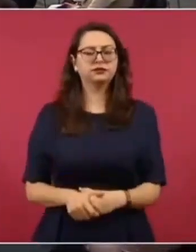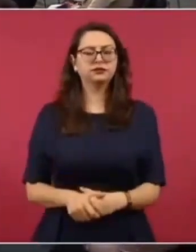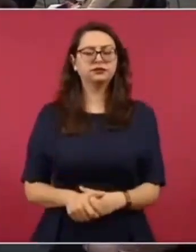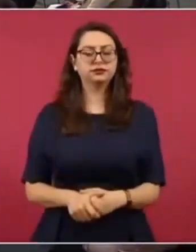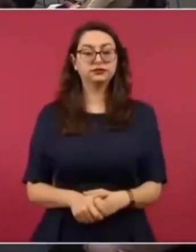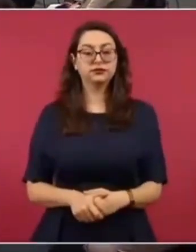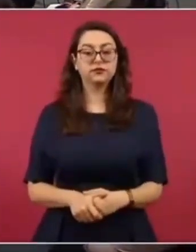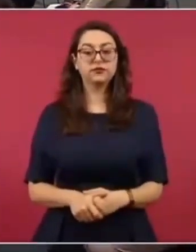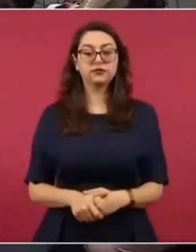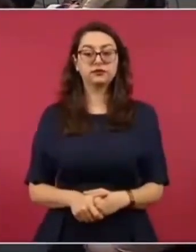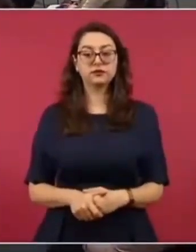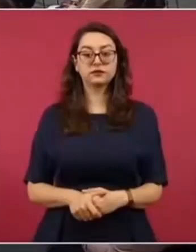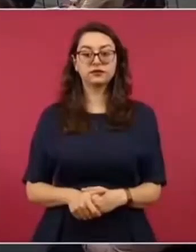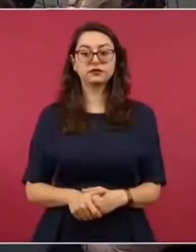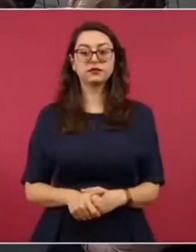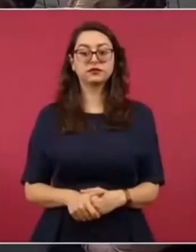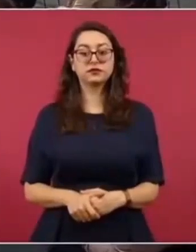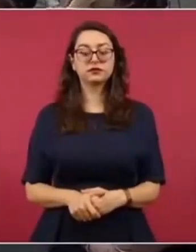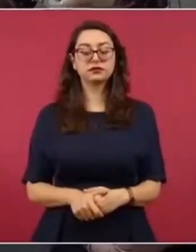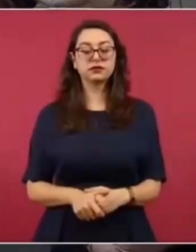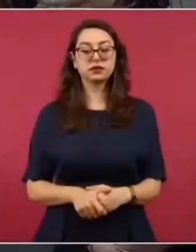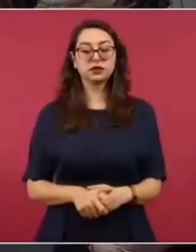en todo el país.